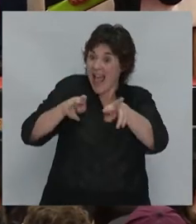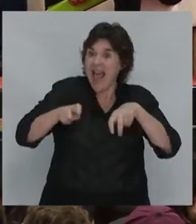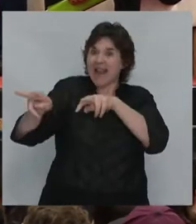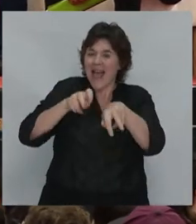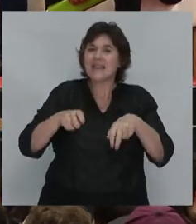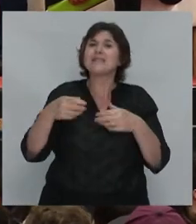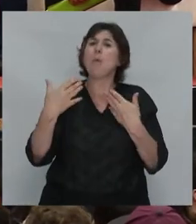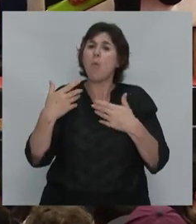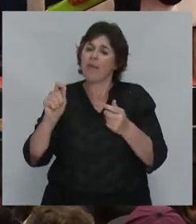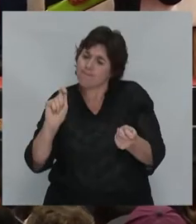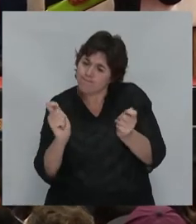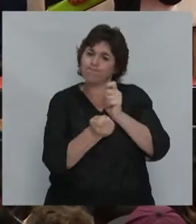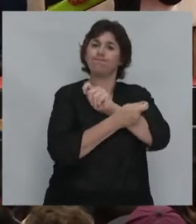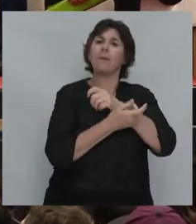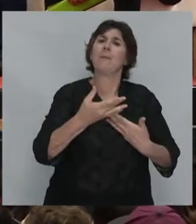salario.